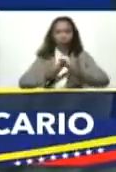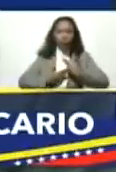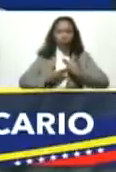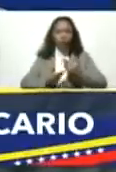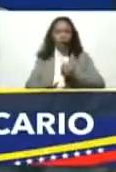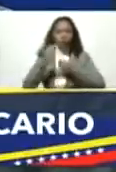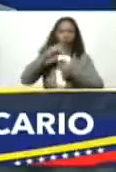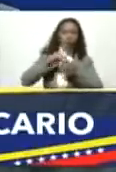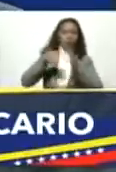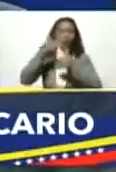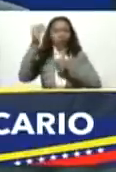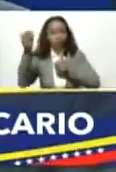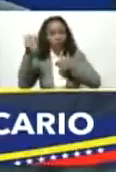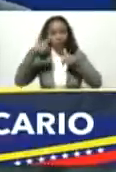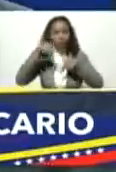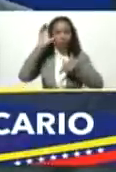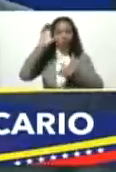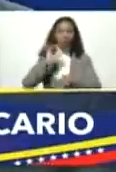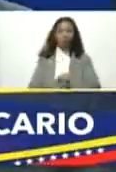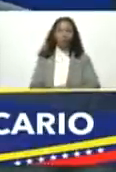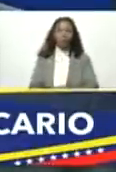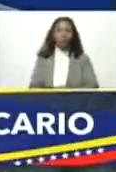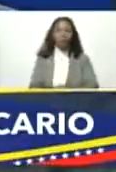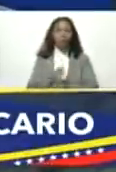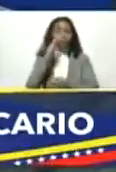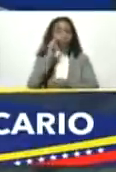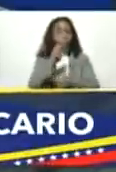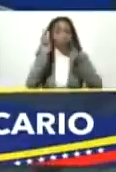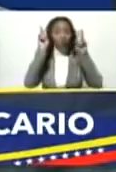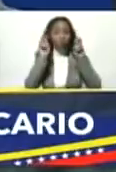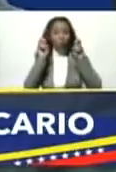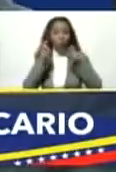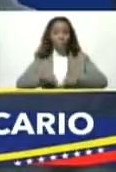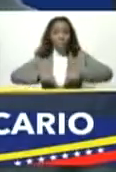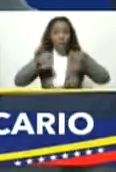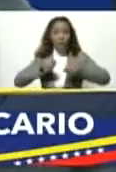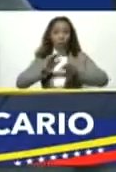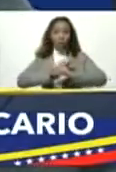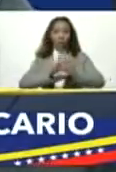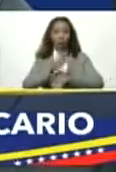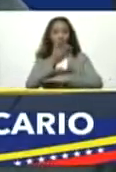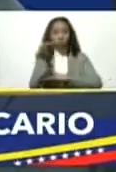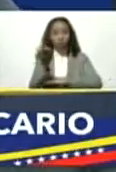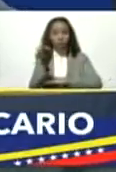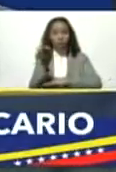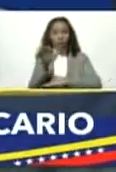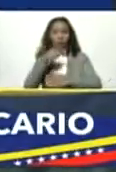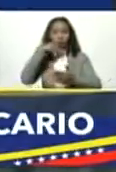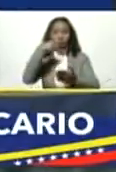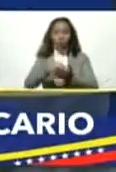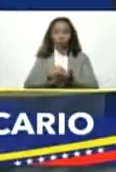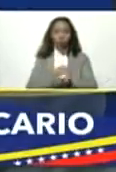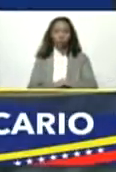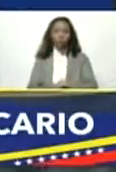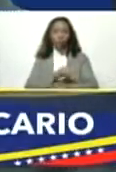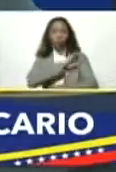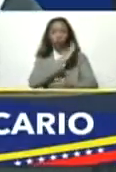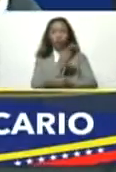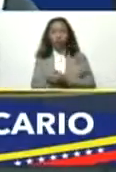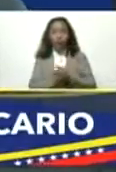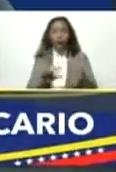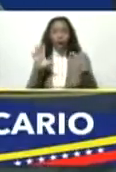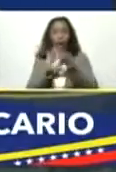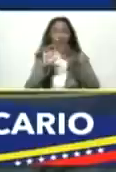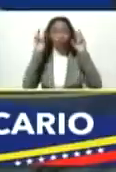interno y a lo externo del país explorando nuevos mercados que ya usted también lo mencionó y fortaleciendo alianzas